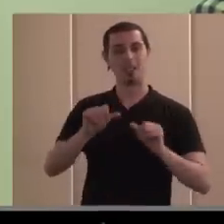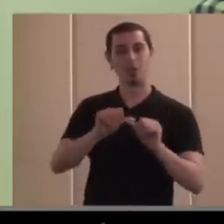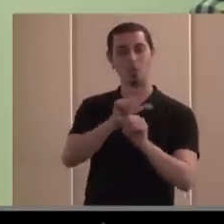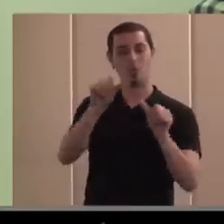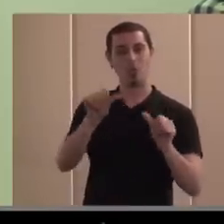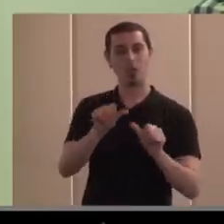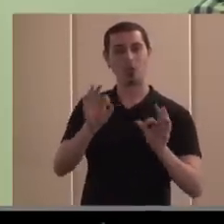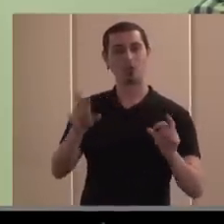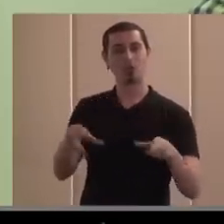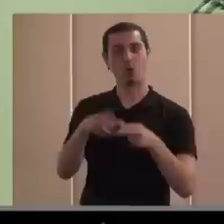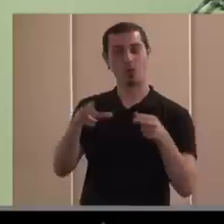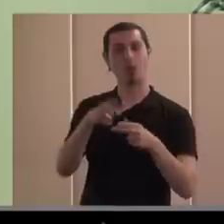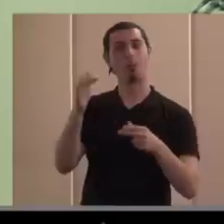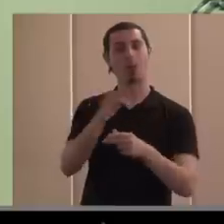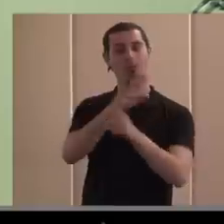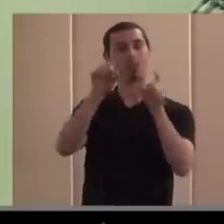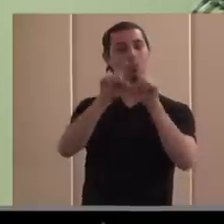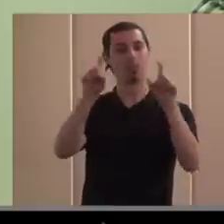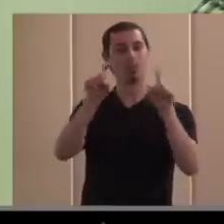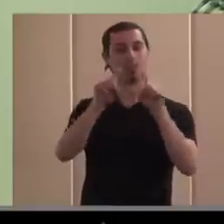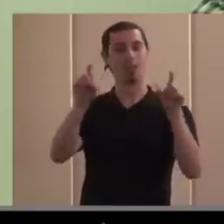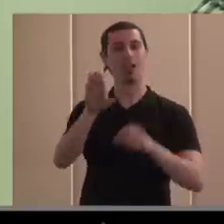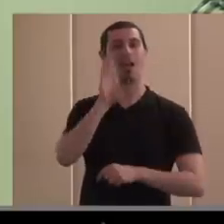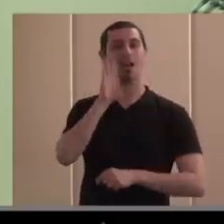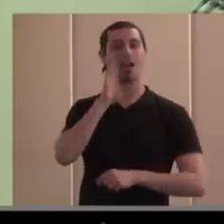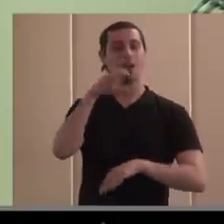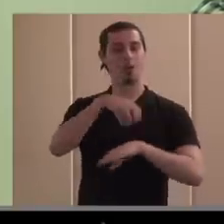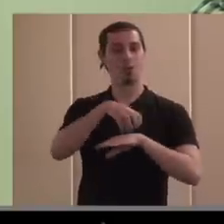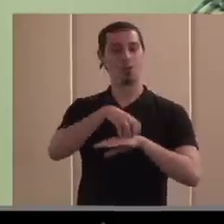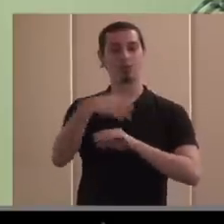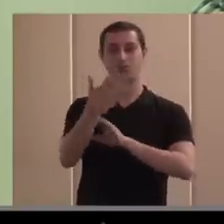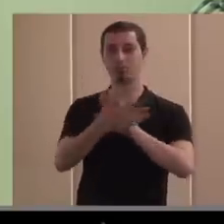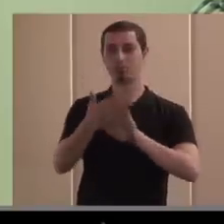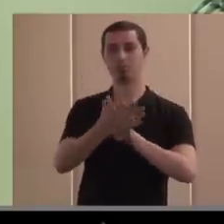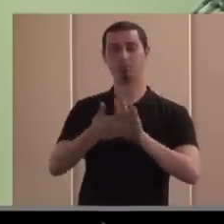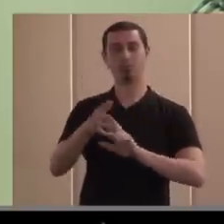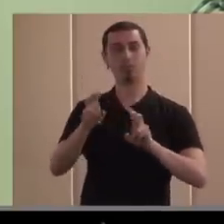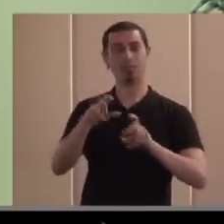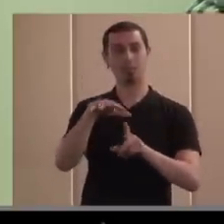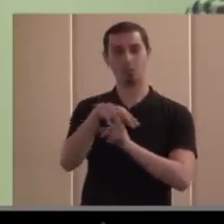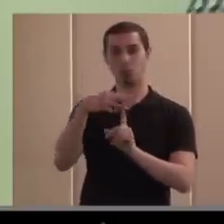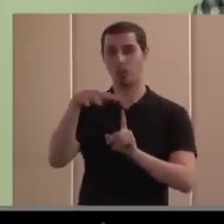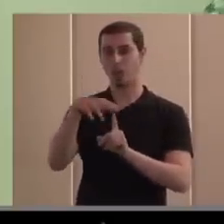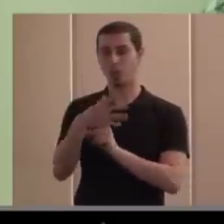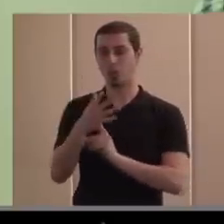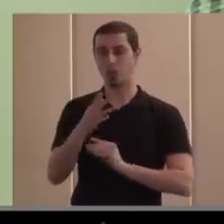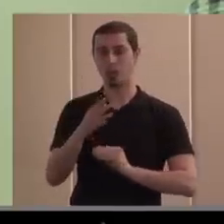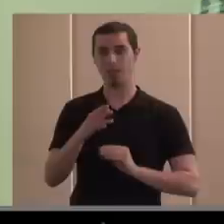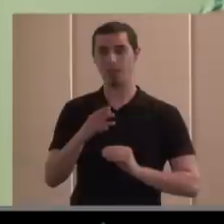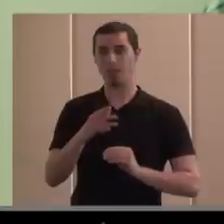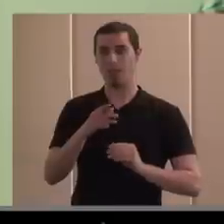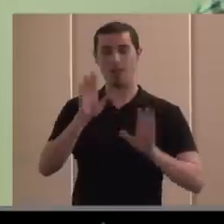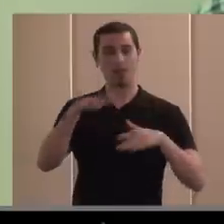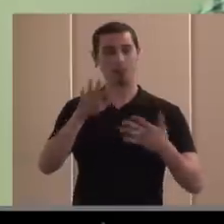social y también empresarial como bien ha dicho Luis al que nos han llevado también las circunstancias que, bueno,